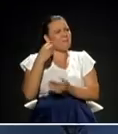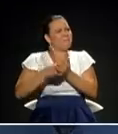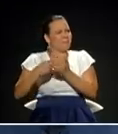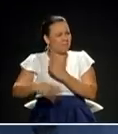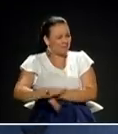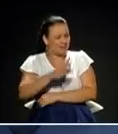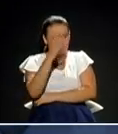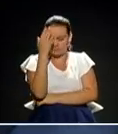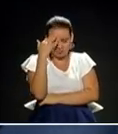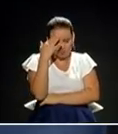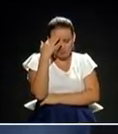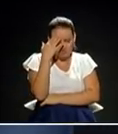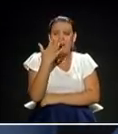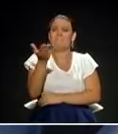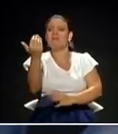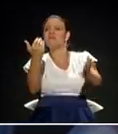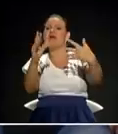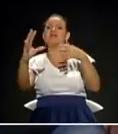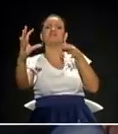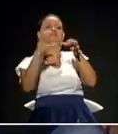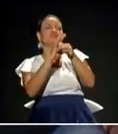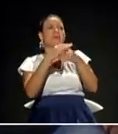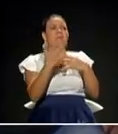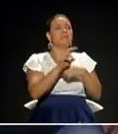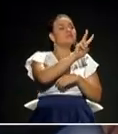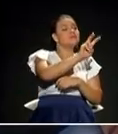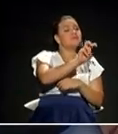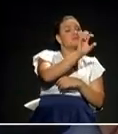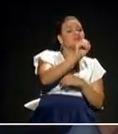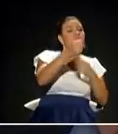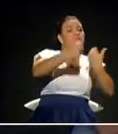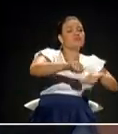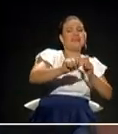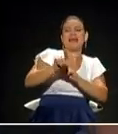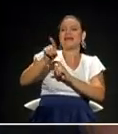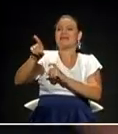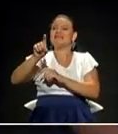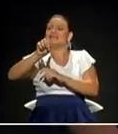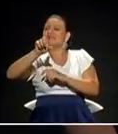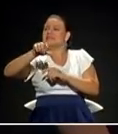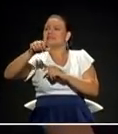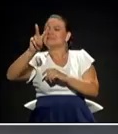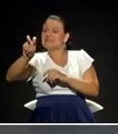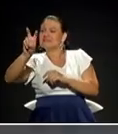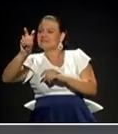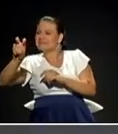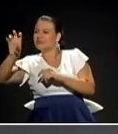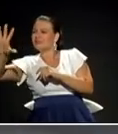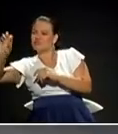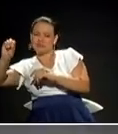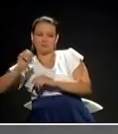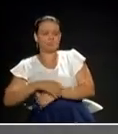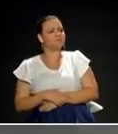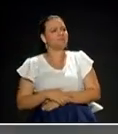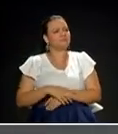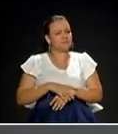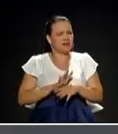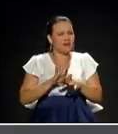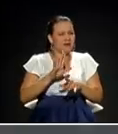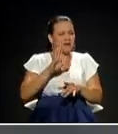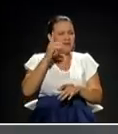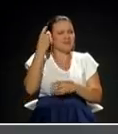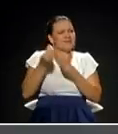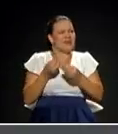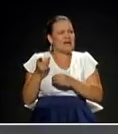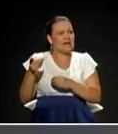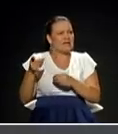cooperar. Pasaron de 700 buses a 300 buses. ¿Qué buses terminaron eliminando? Pues los que eran más costosos para ellos,